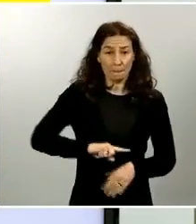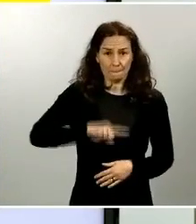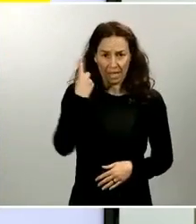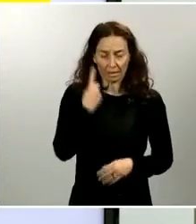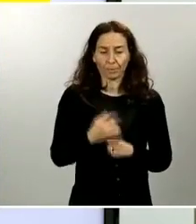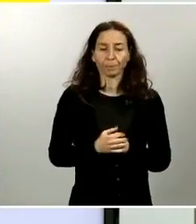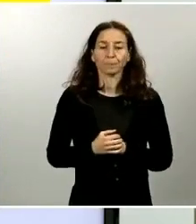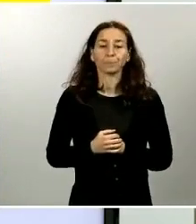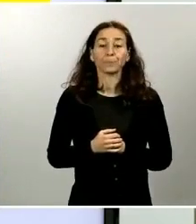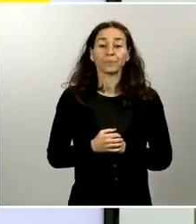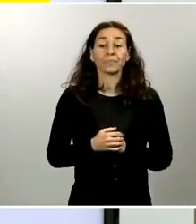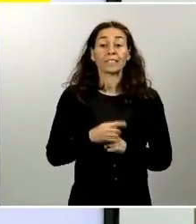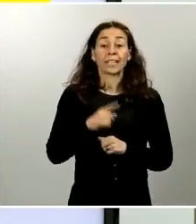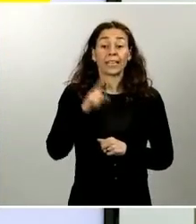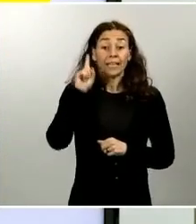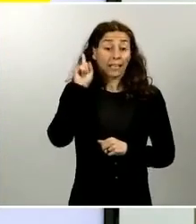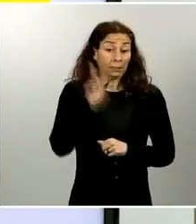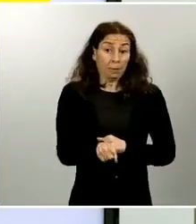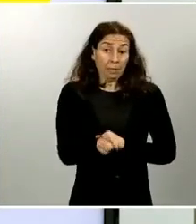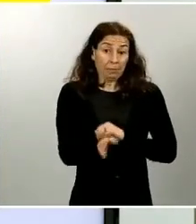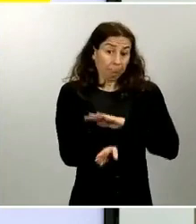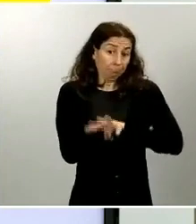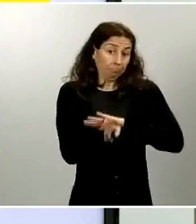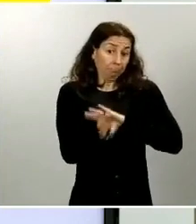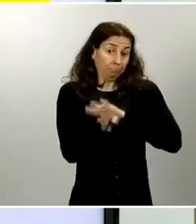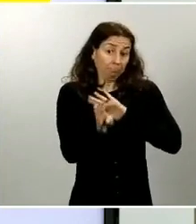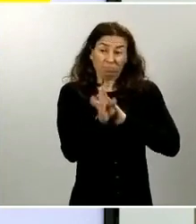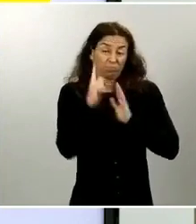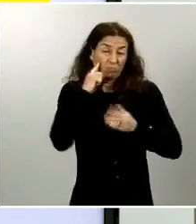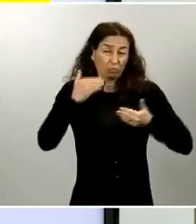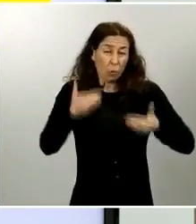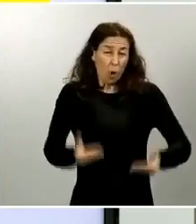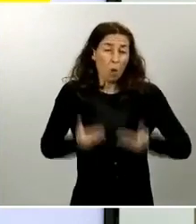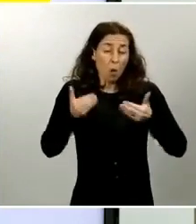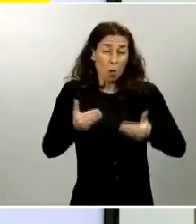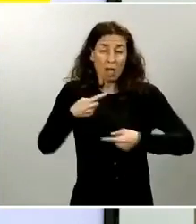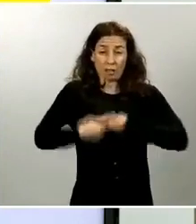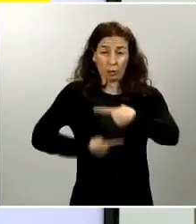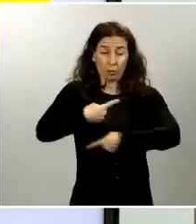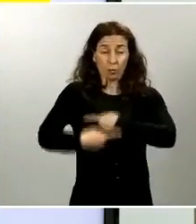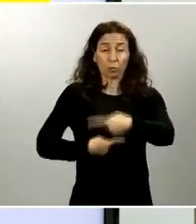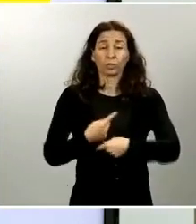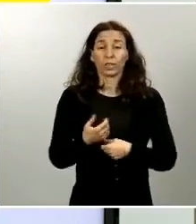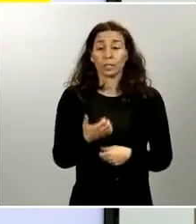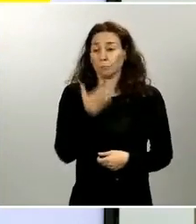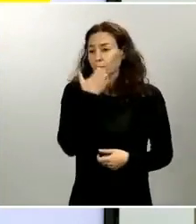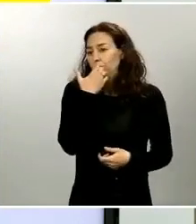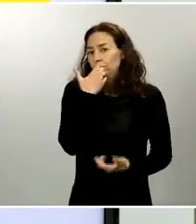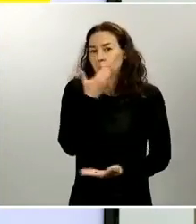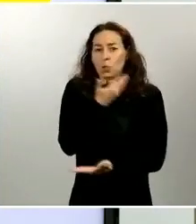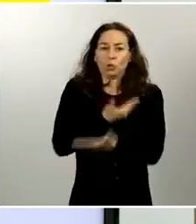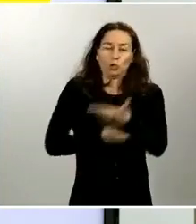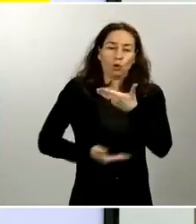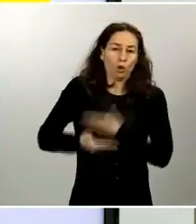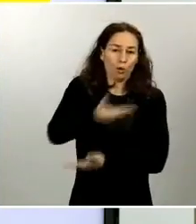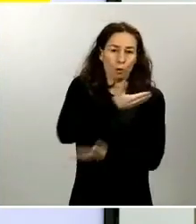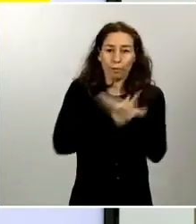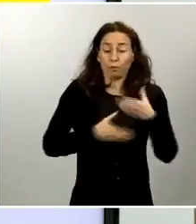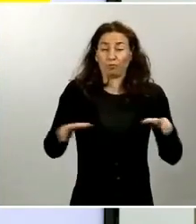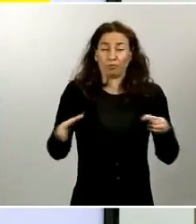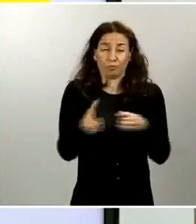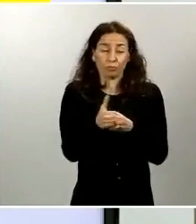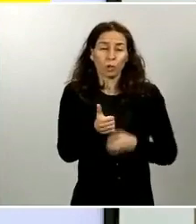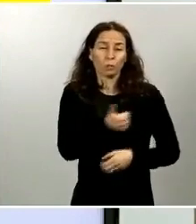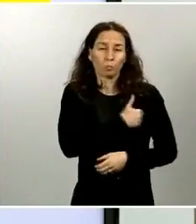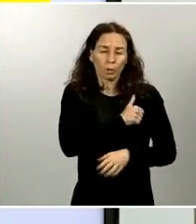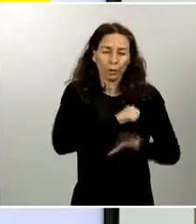constantes en el tiempo, de forma rutinaria, como puede ser la colaboración con las fuerzas y cuerpos de seguridad del Estado